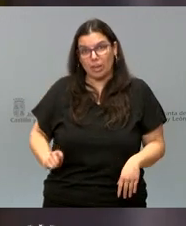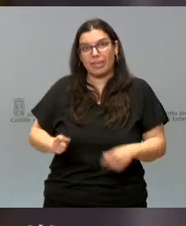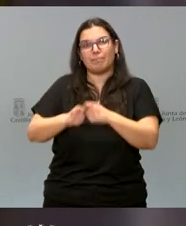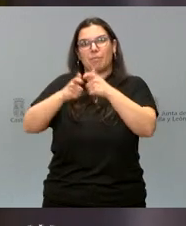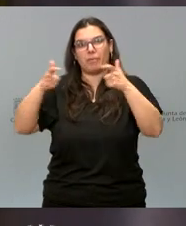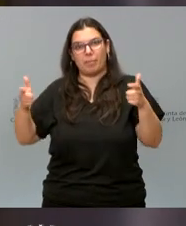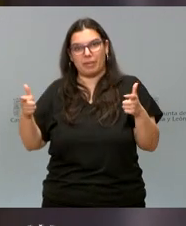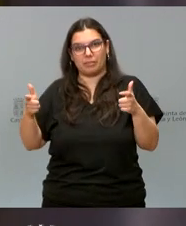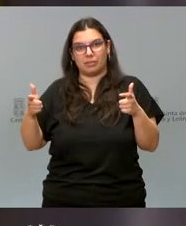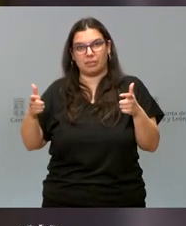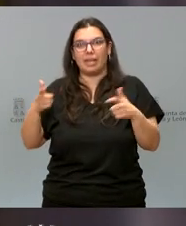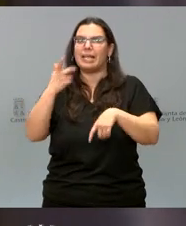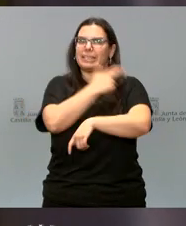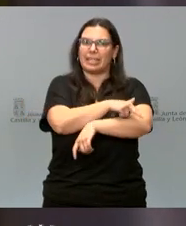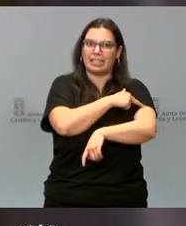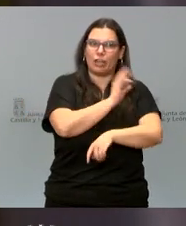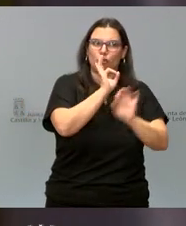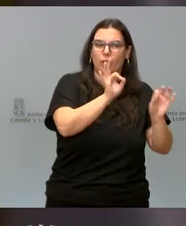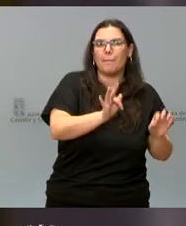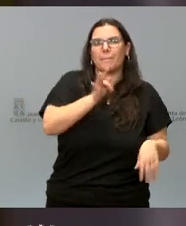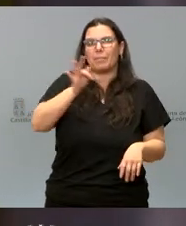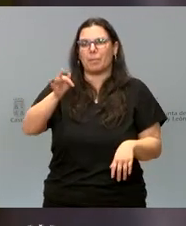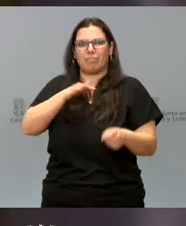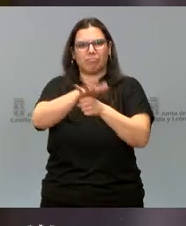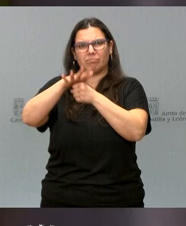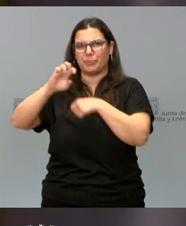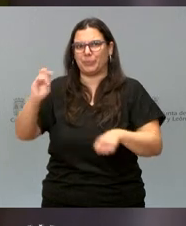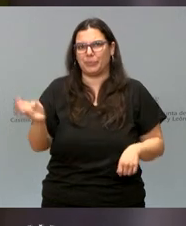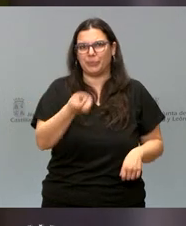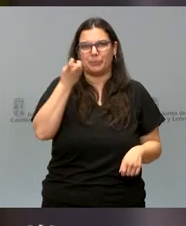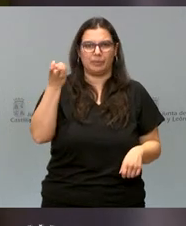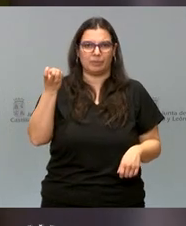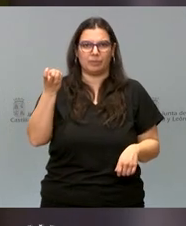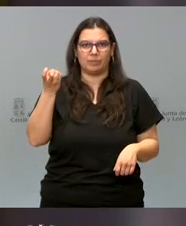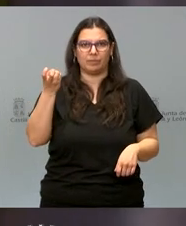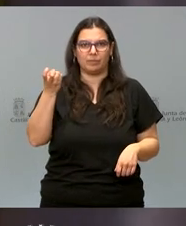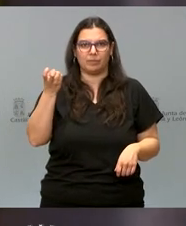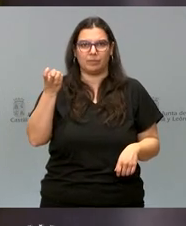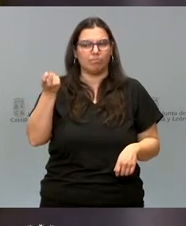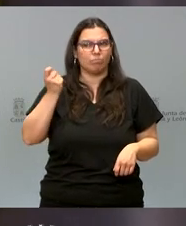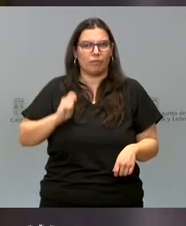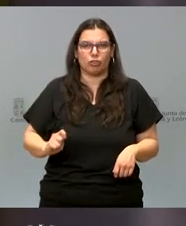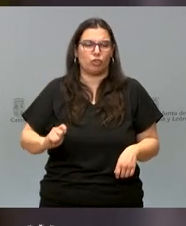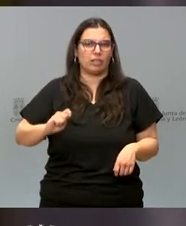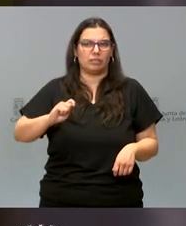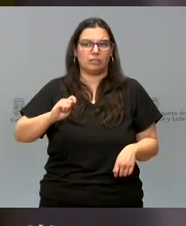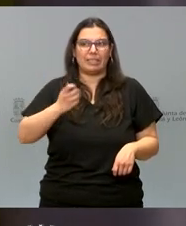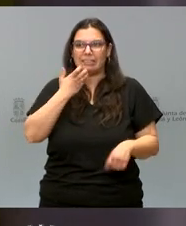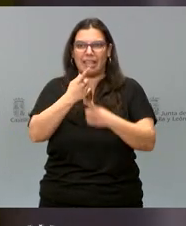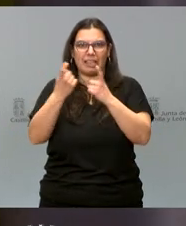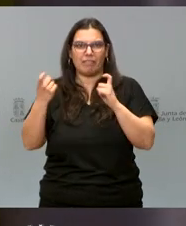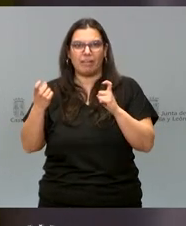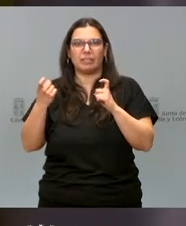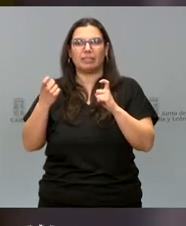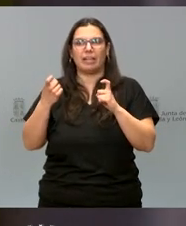no solo sanitarios, sino de todo tipo de profesiones que sean necesarias